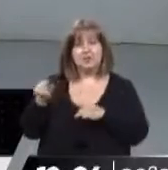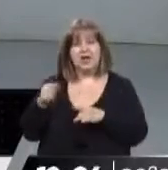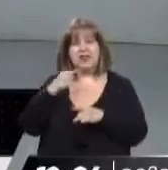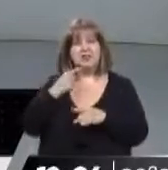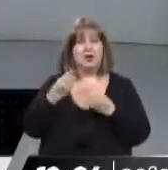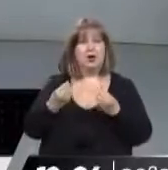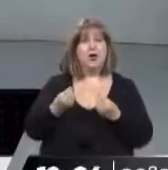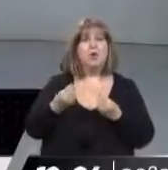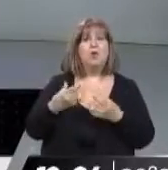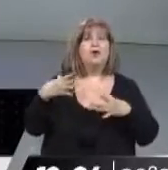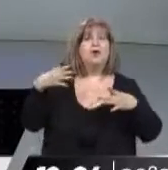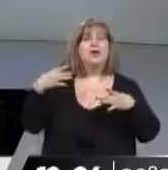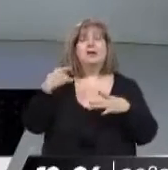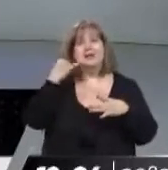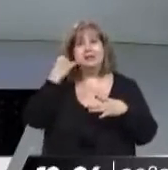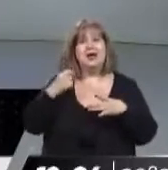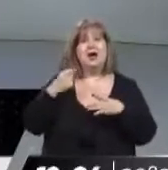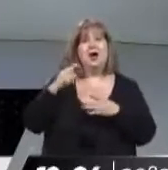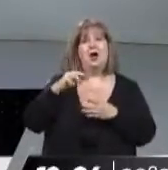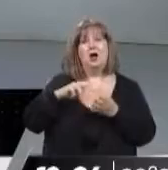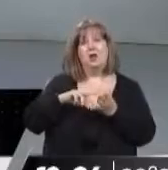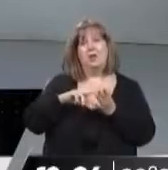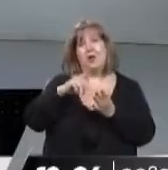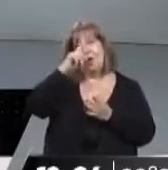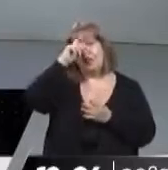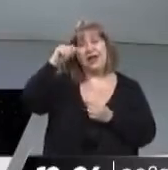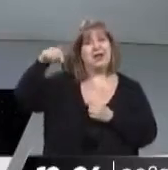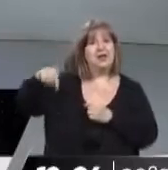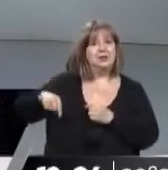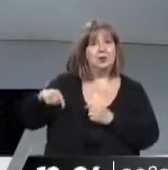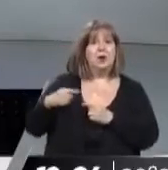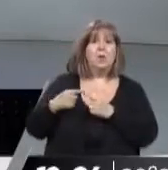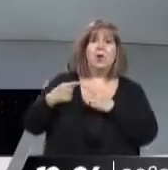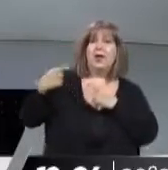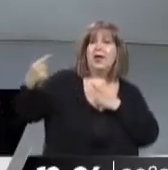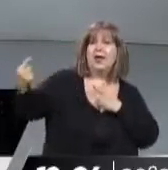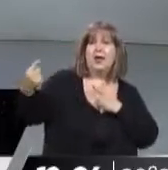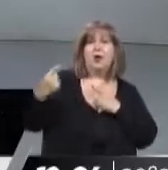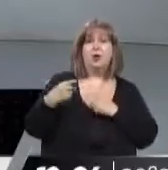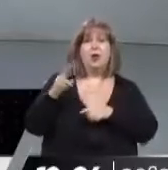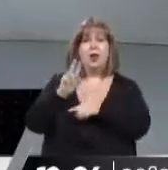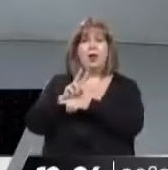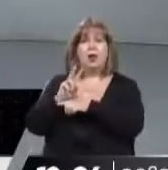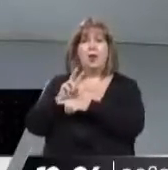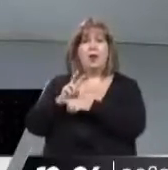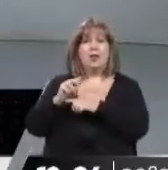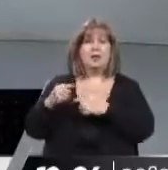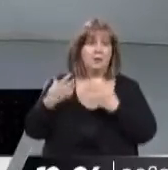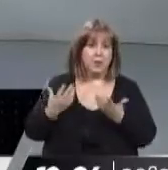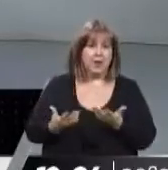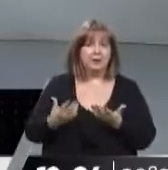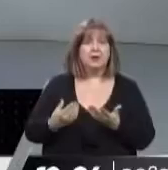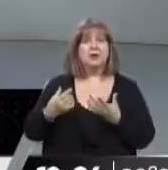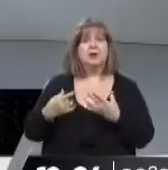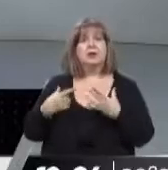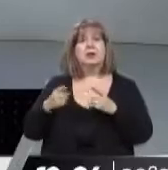distancia que tienen que recorrer médicos, el problema en el Hospital del Sur, el problema también de las guardias. Veremos qué es lo que deciden. Pero habló